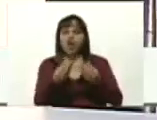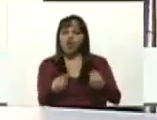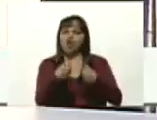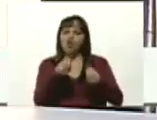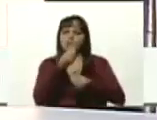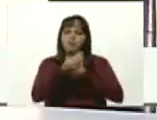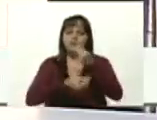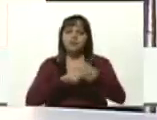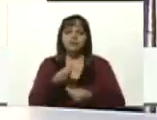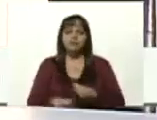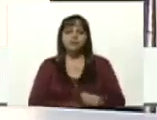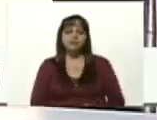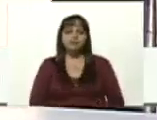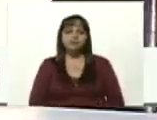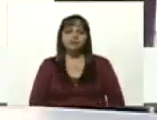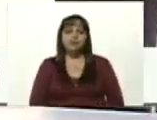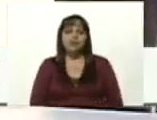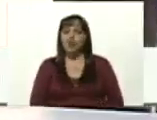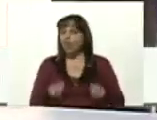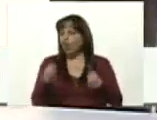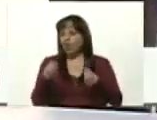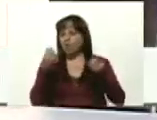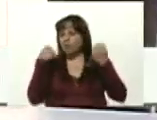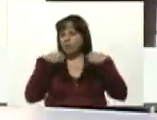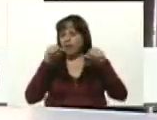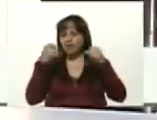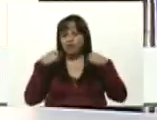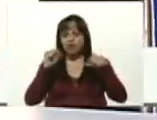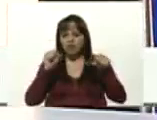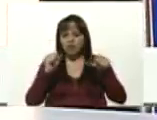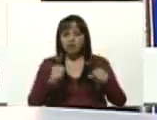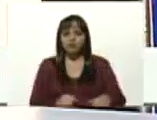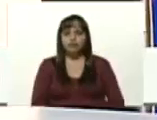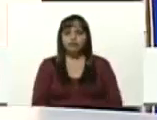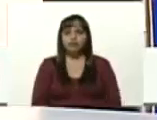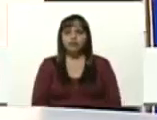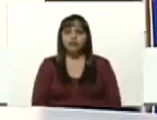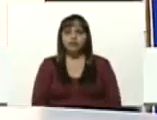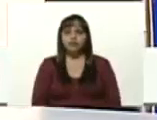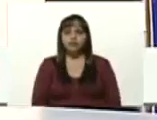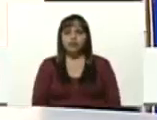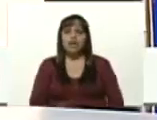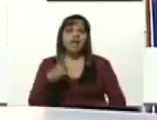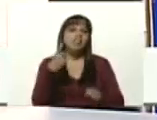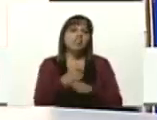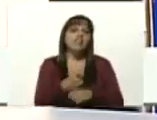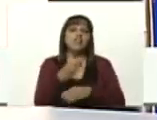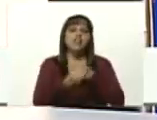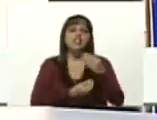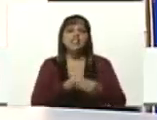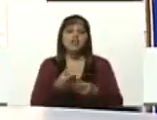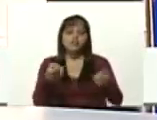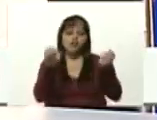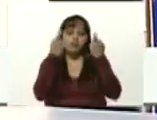presidente cómo ponerlo en práctica en el territorio tiene que ver precisamente con la formación con el